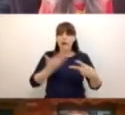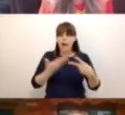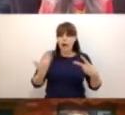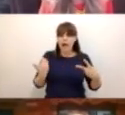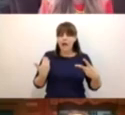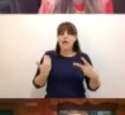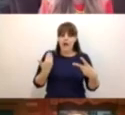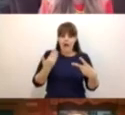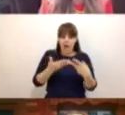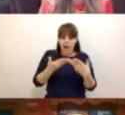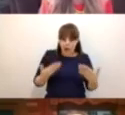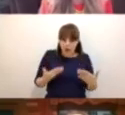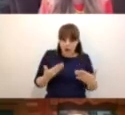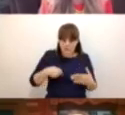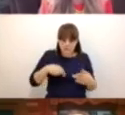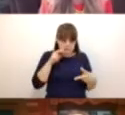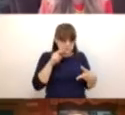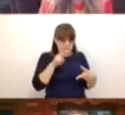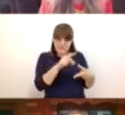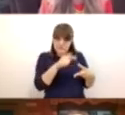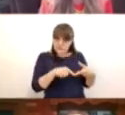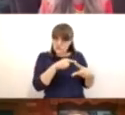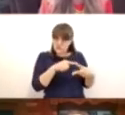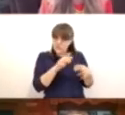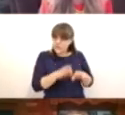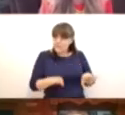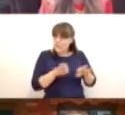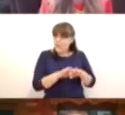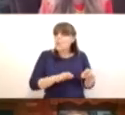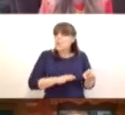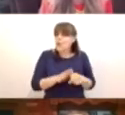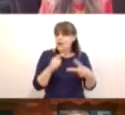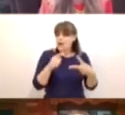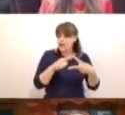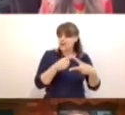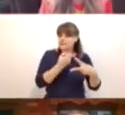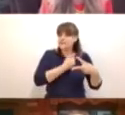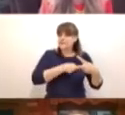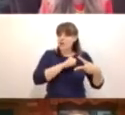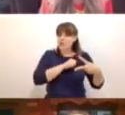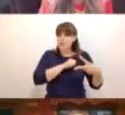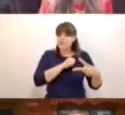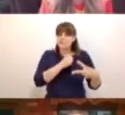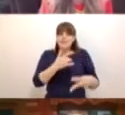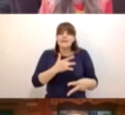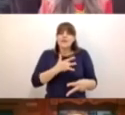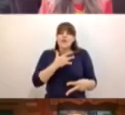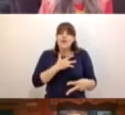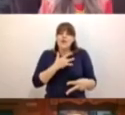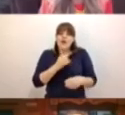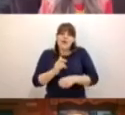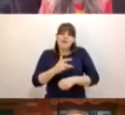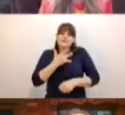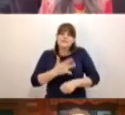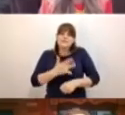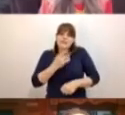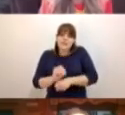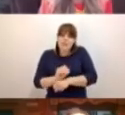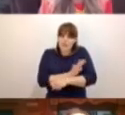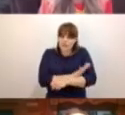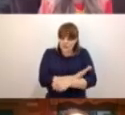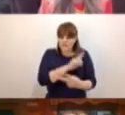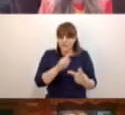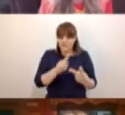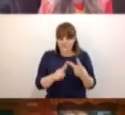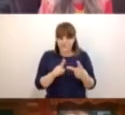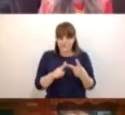nunca, vemos lo importante que son de atender. Me refiero a la salud socioemocional y a los hábitos de higiene. Aprende en Casa nos ha